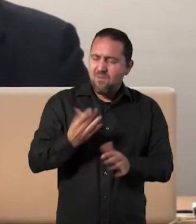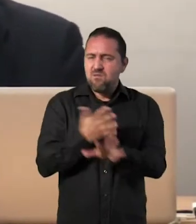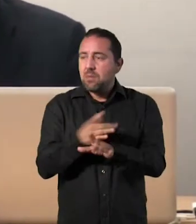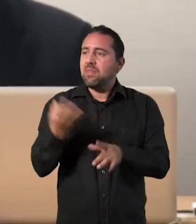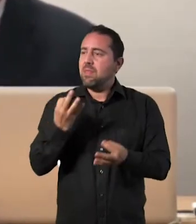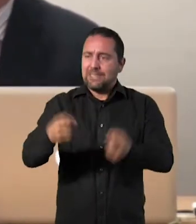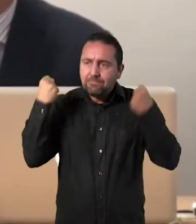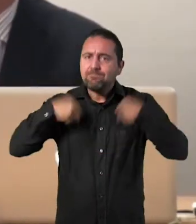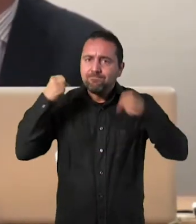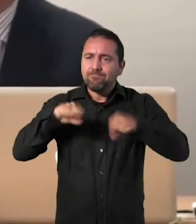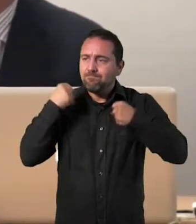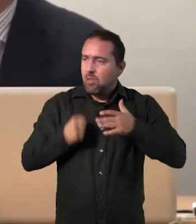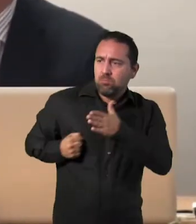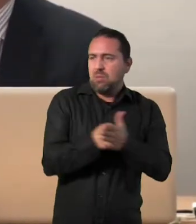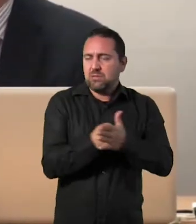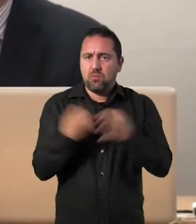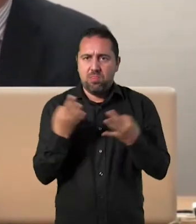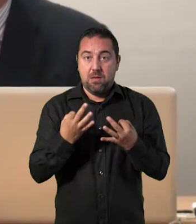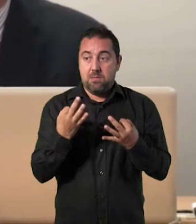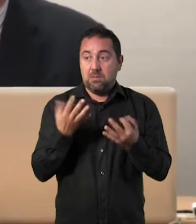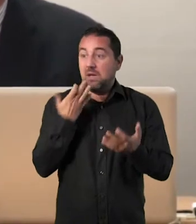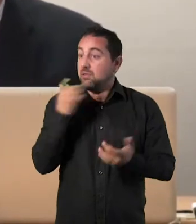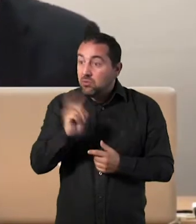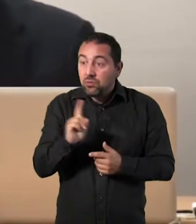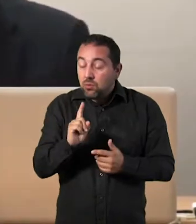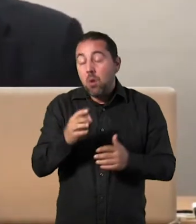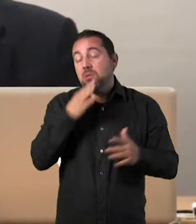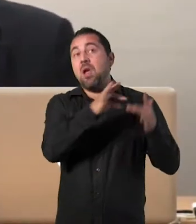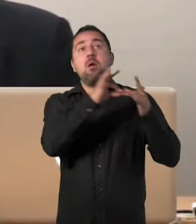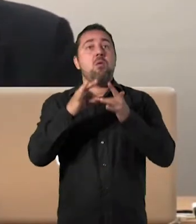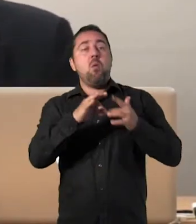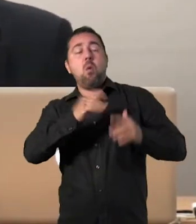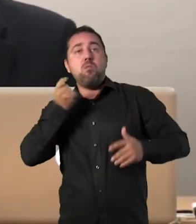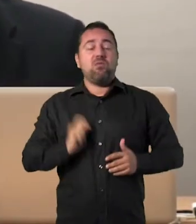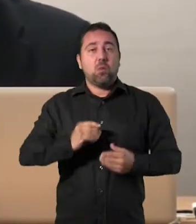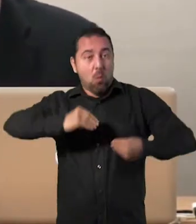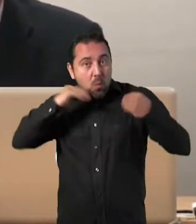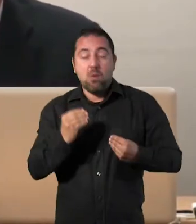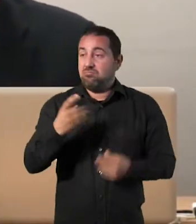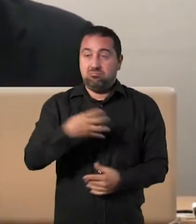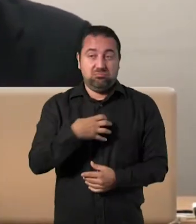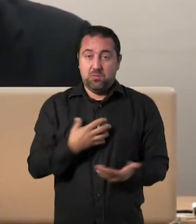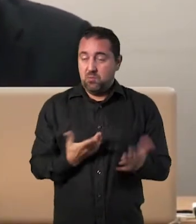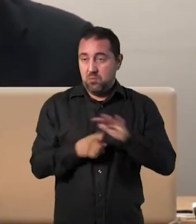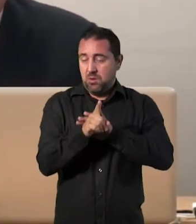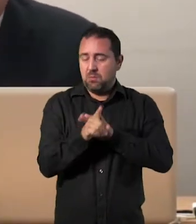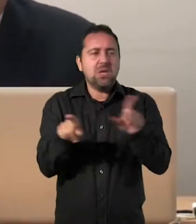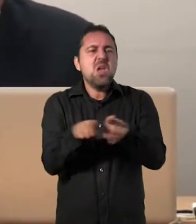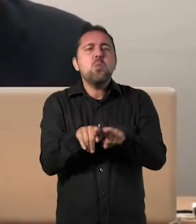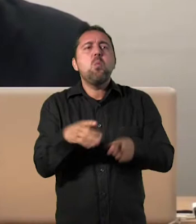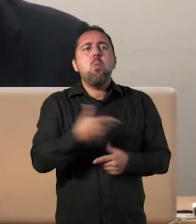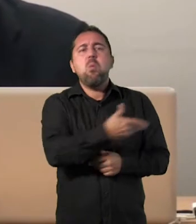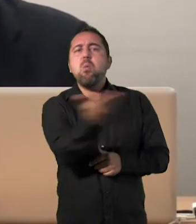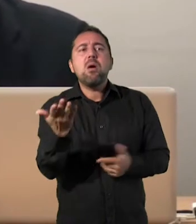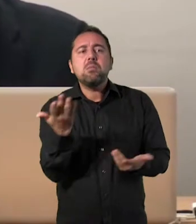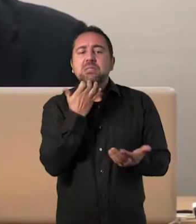pues no estará en la élite. Es decir, hoy en día cualquier actividad, el nacer, que si se